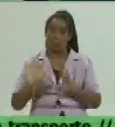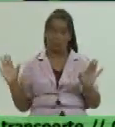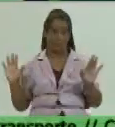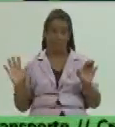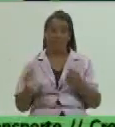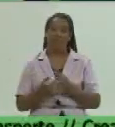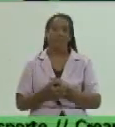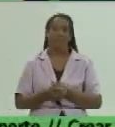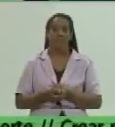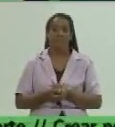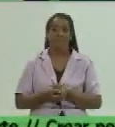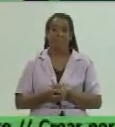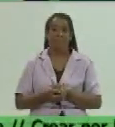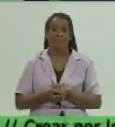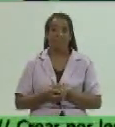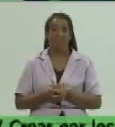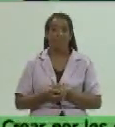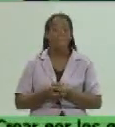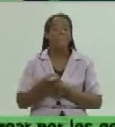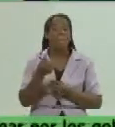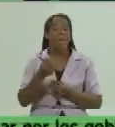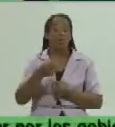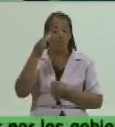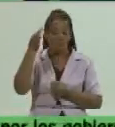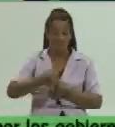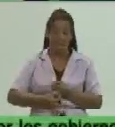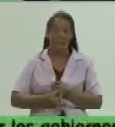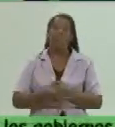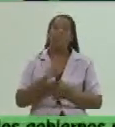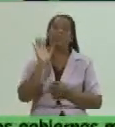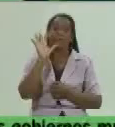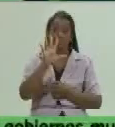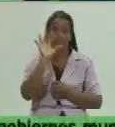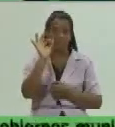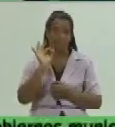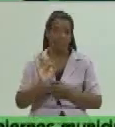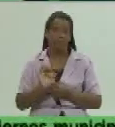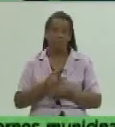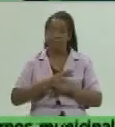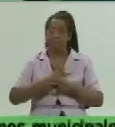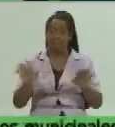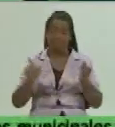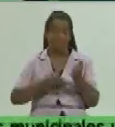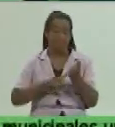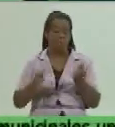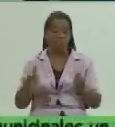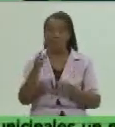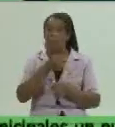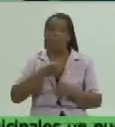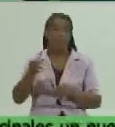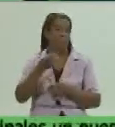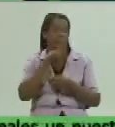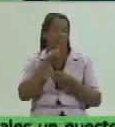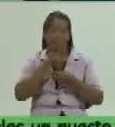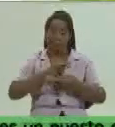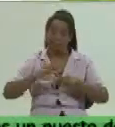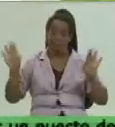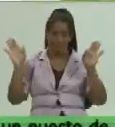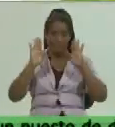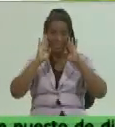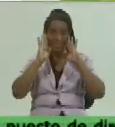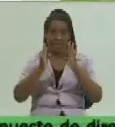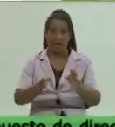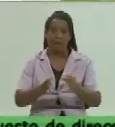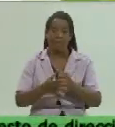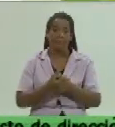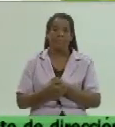5% todo lo que sea precio fijado pagan el 5% tanto sean por la provincia como sean fijados centralmente o sea que